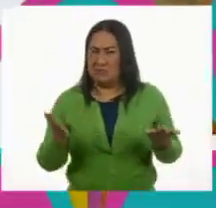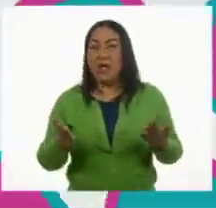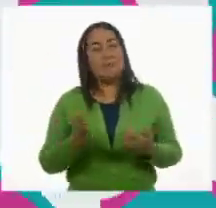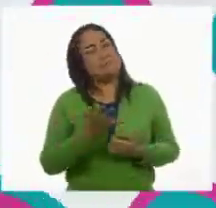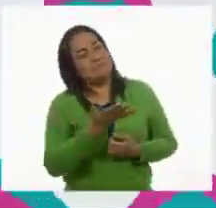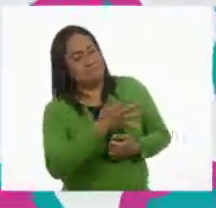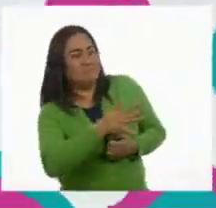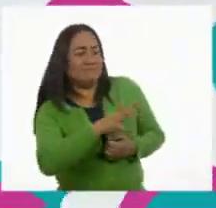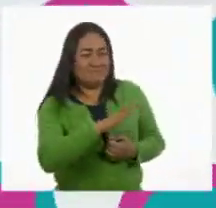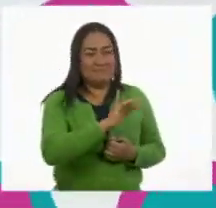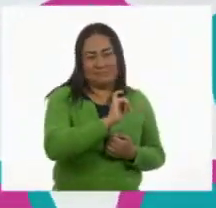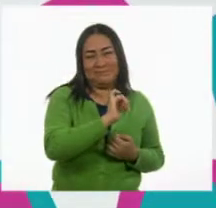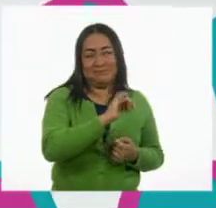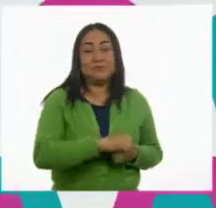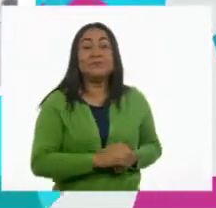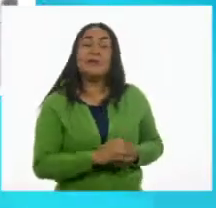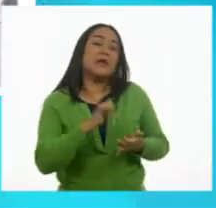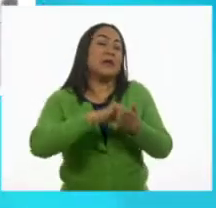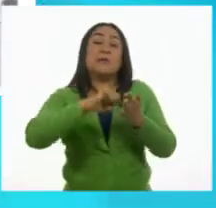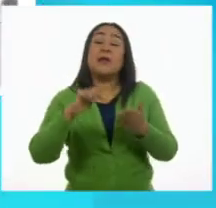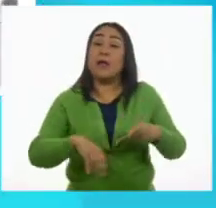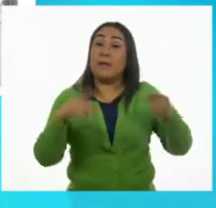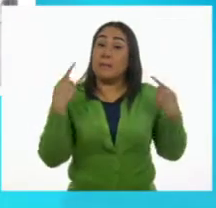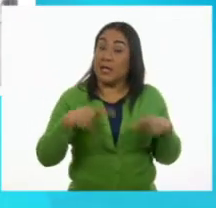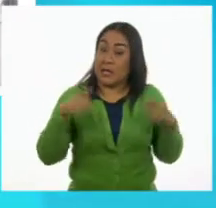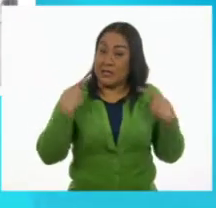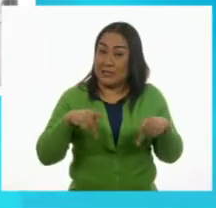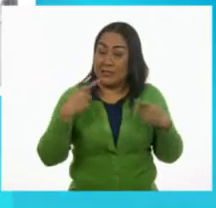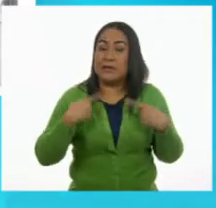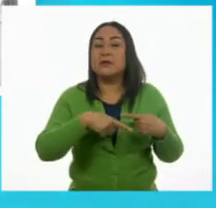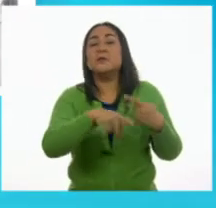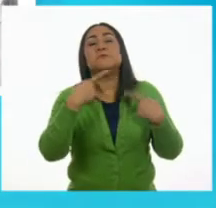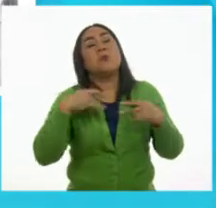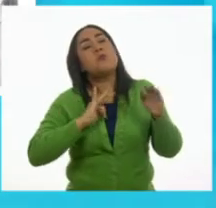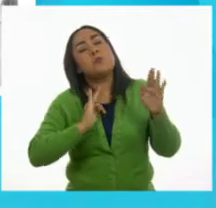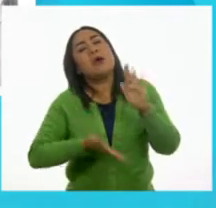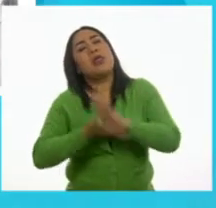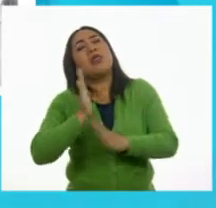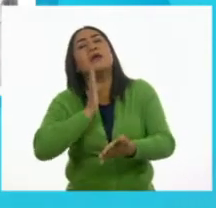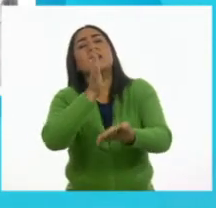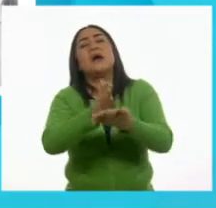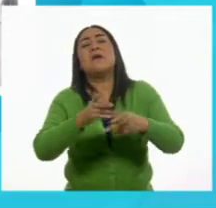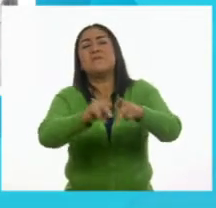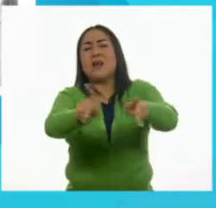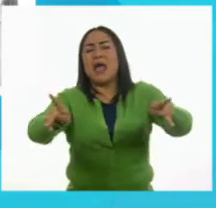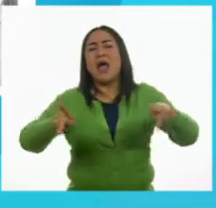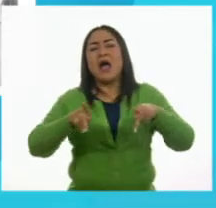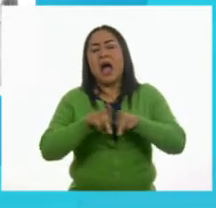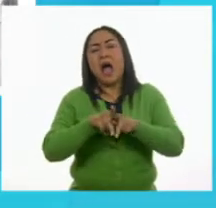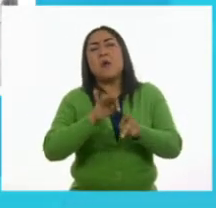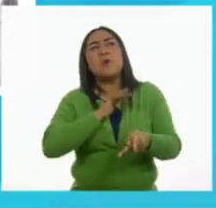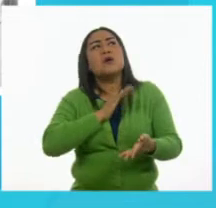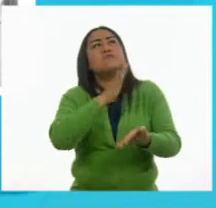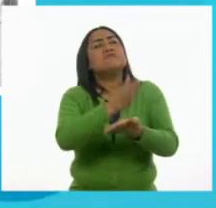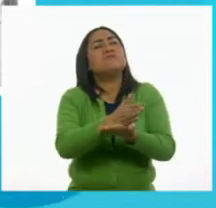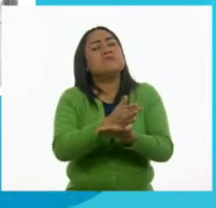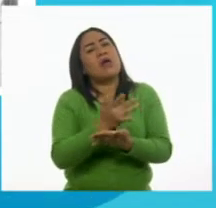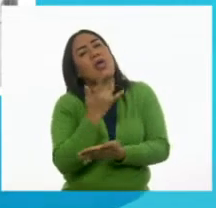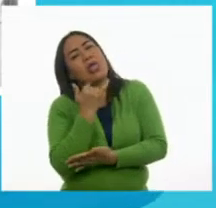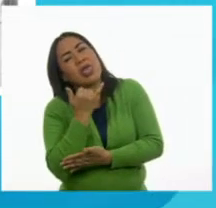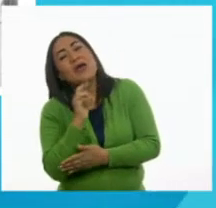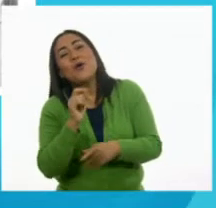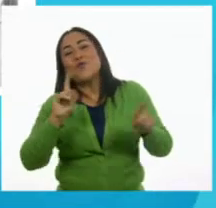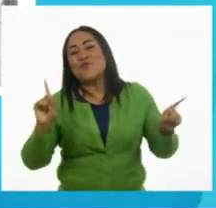Y, por ejemplo, las personas que podían ir a las plazas podían escuchar música con las bandas que